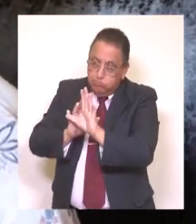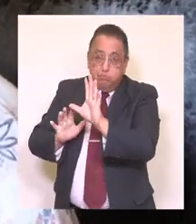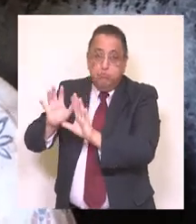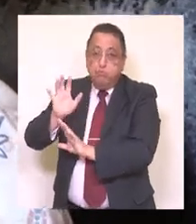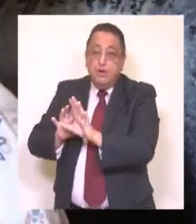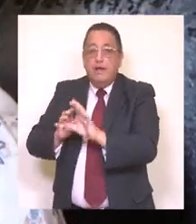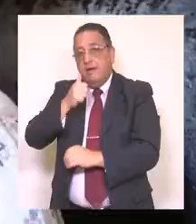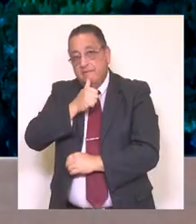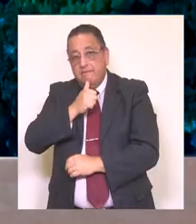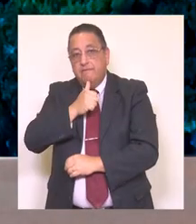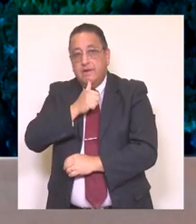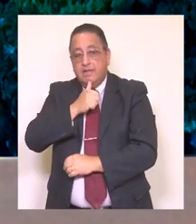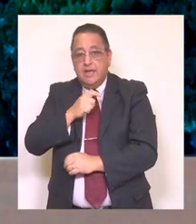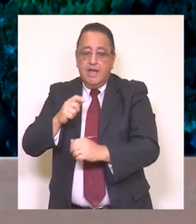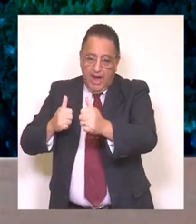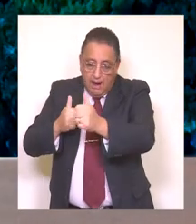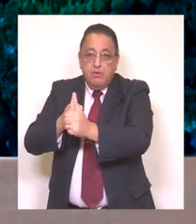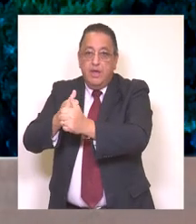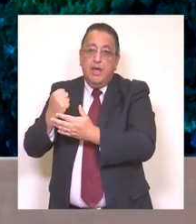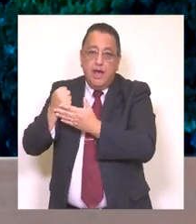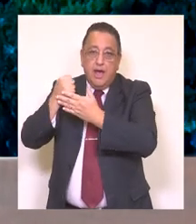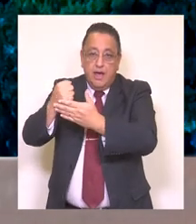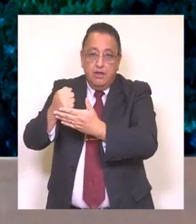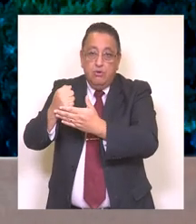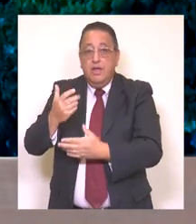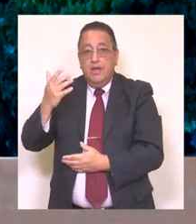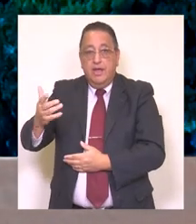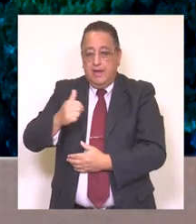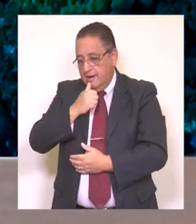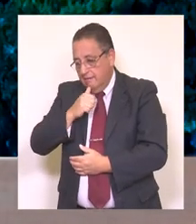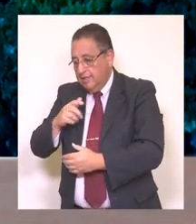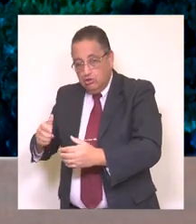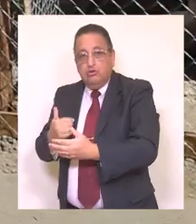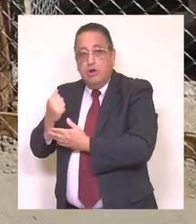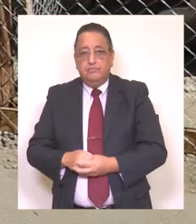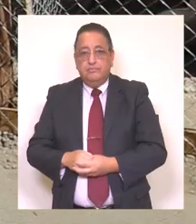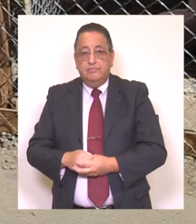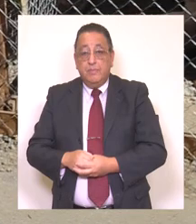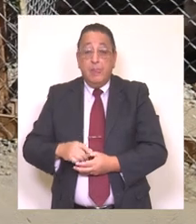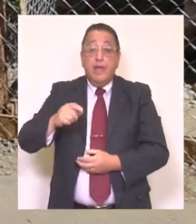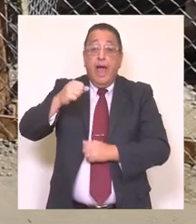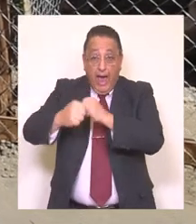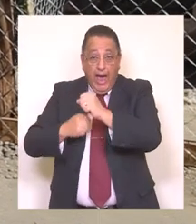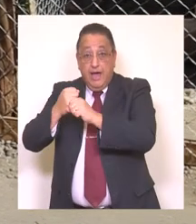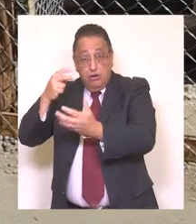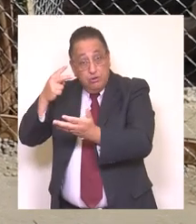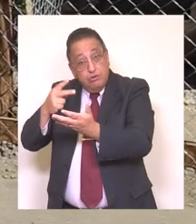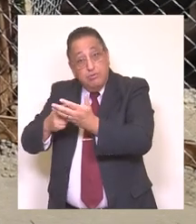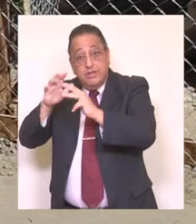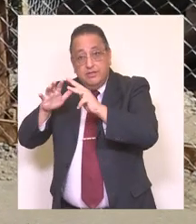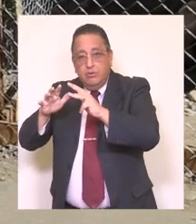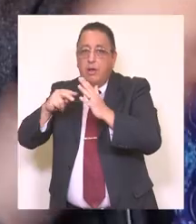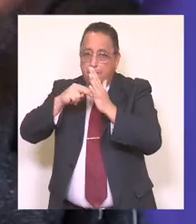lo requiera y para asistirlo, por cierto, cuando requiera de nuestra municipalidad. Durante el 2019 también tuvimos